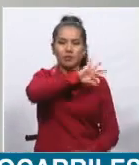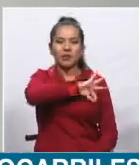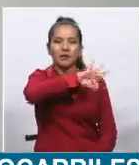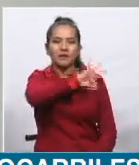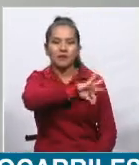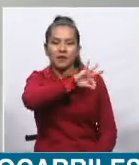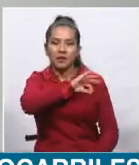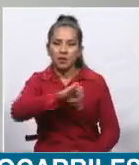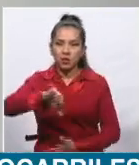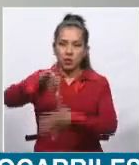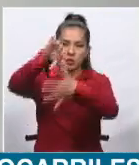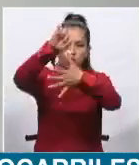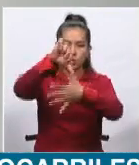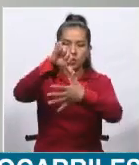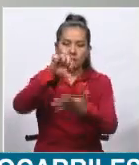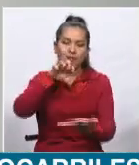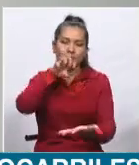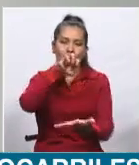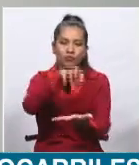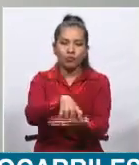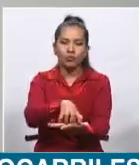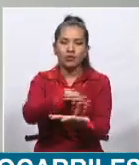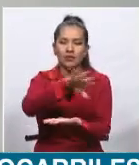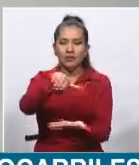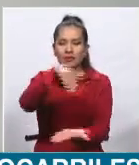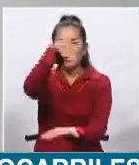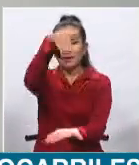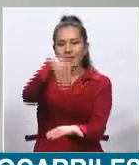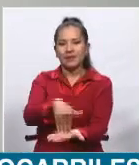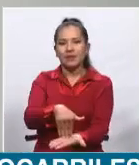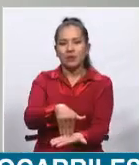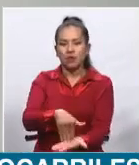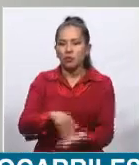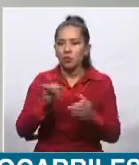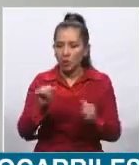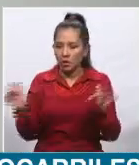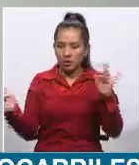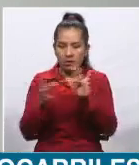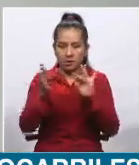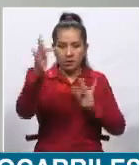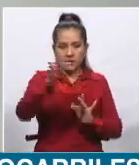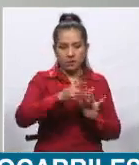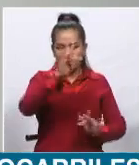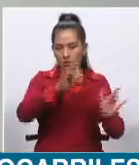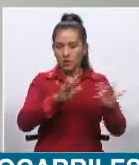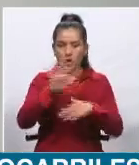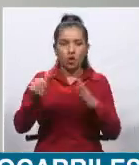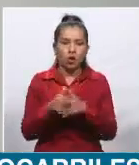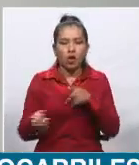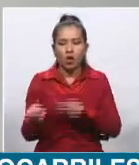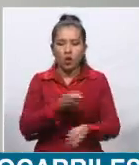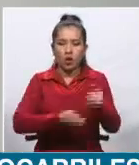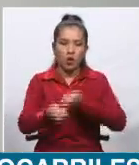en Sudamérica con respecto al comercio, porque estamos en el centro, ¿no? Todas nuestras mercancías